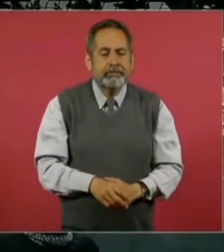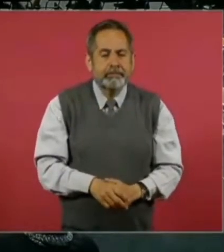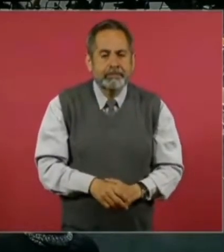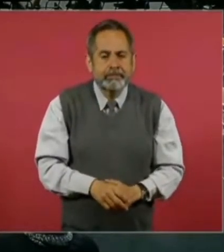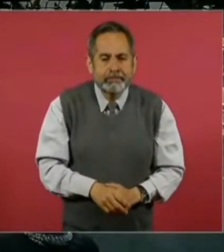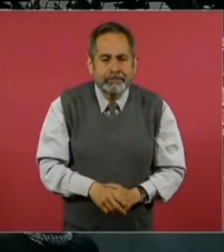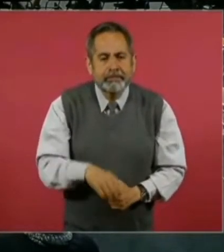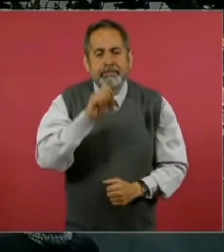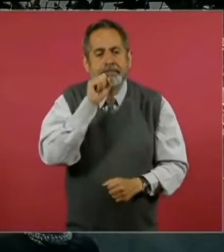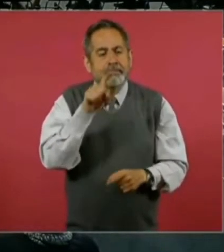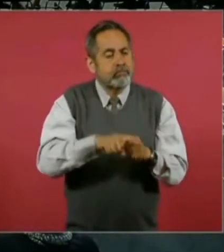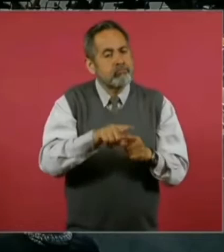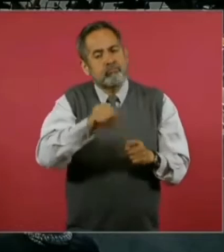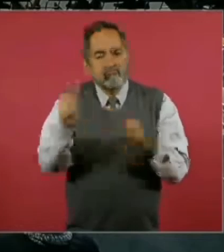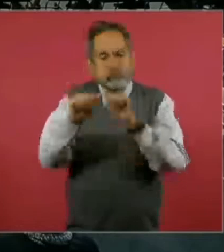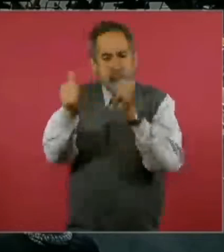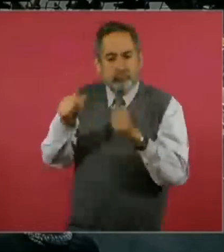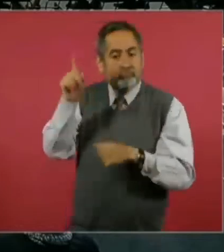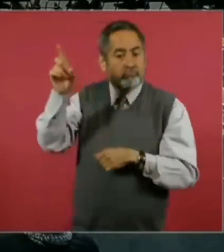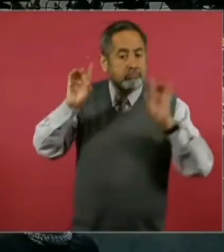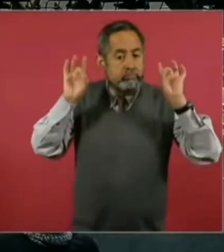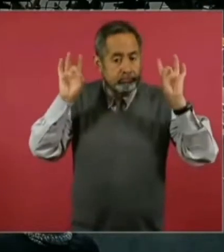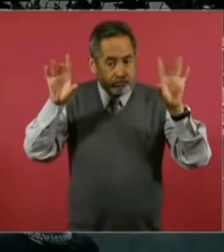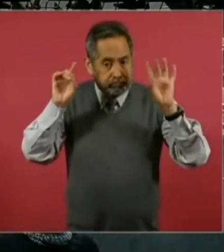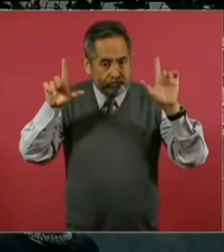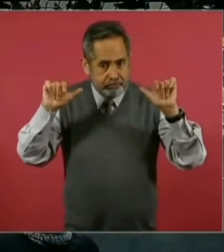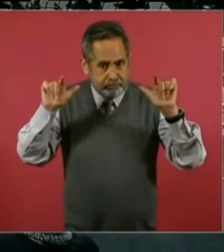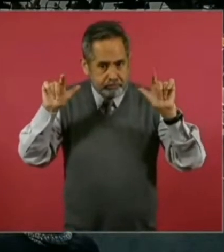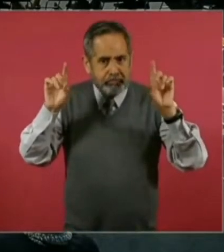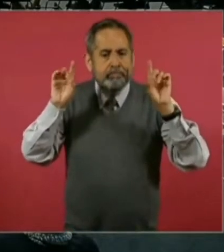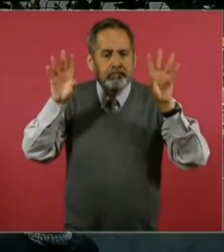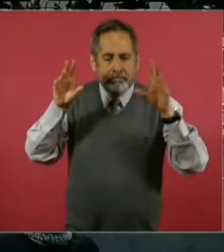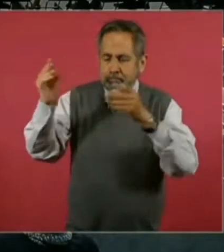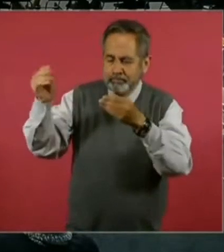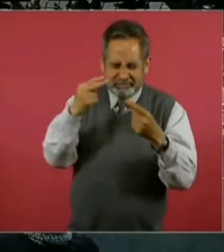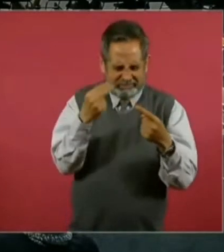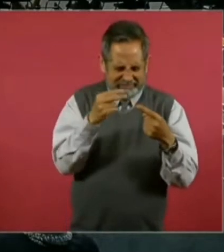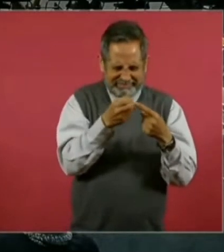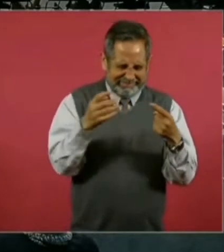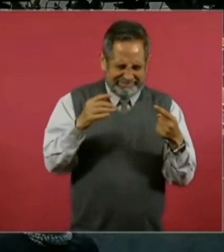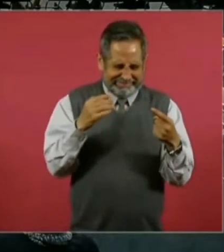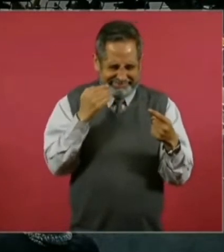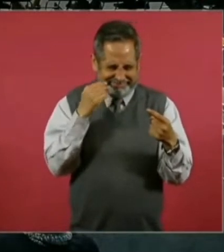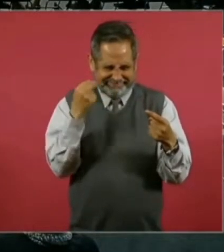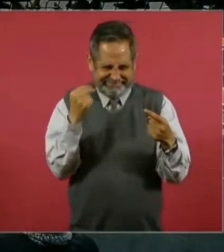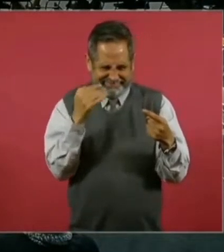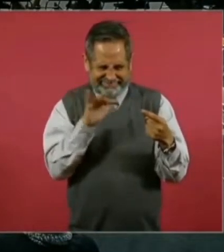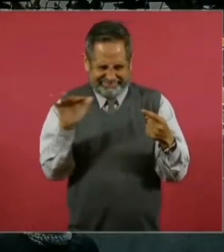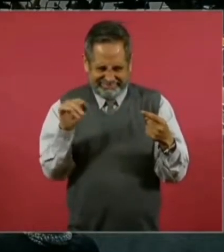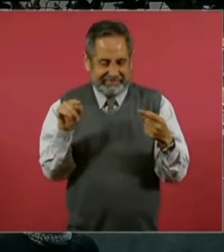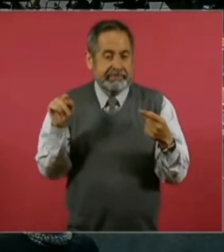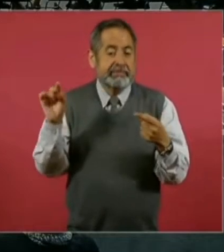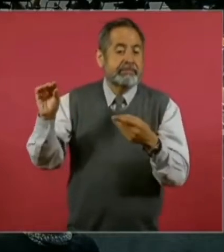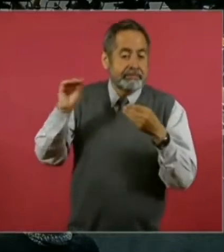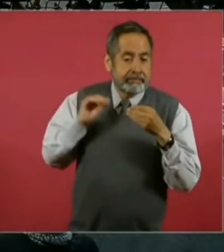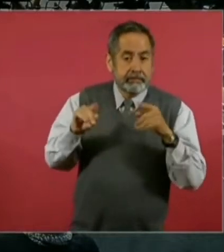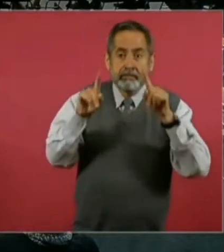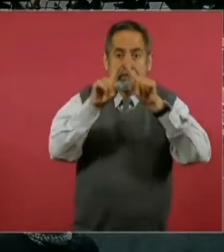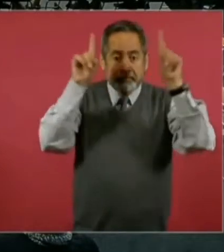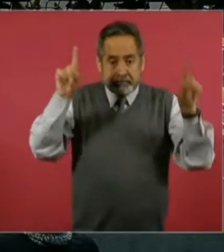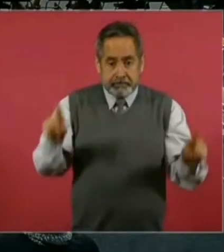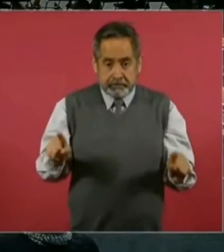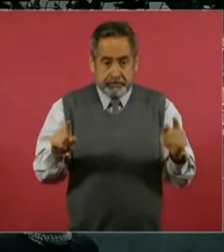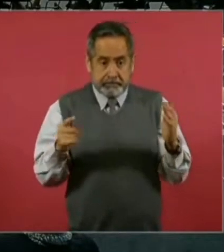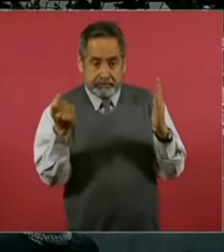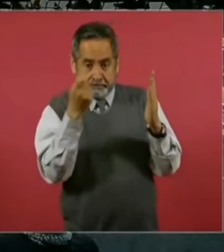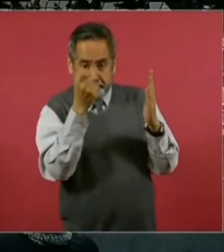un artista de Los Ángeles, ahorita le digo el nombre porque es un nombre complicado, me entregó esta litografía, que es